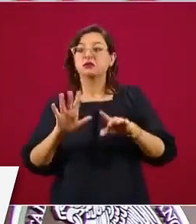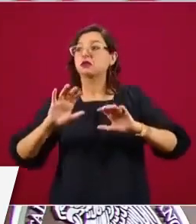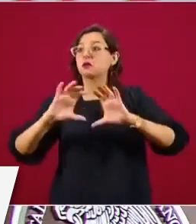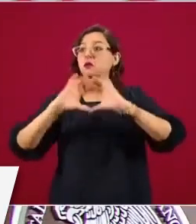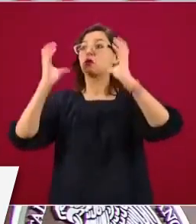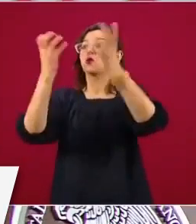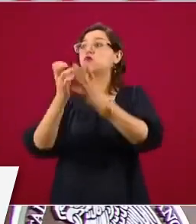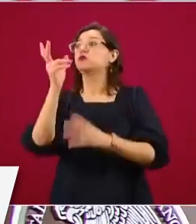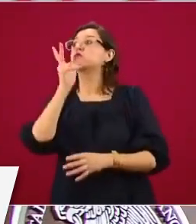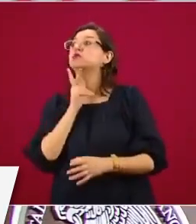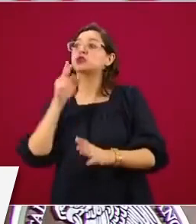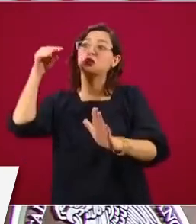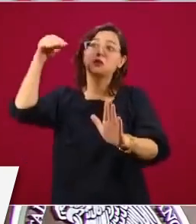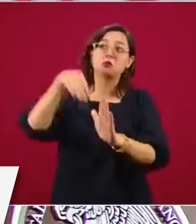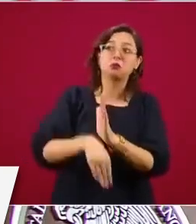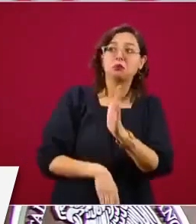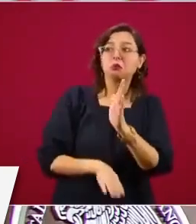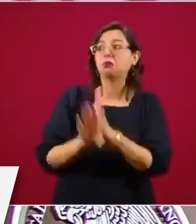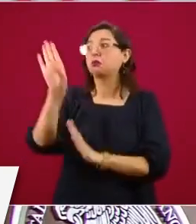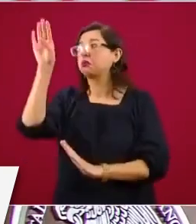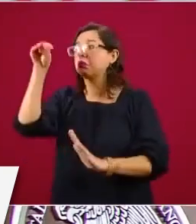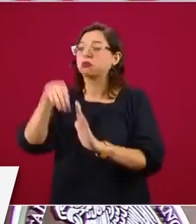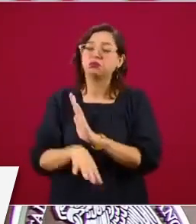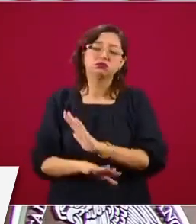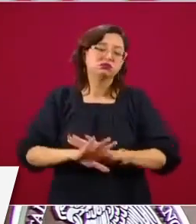nosotros vamos a mantener